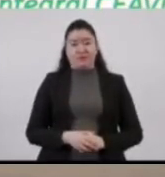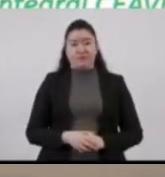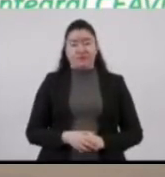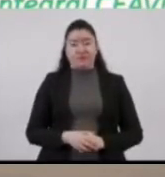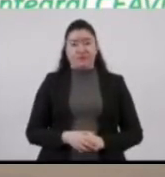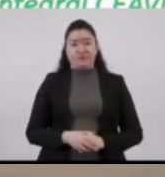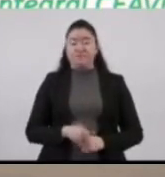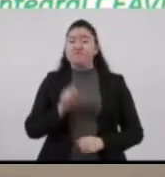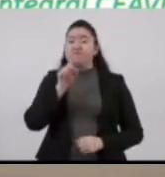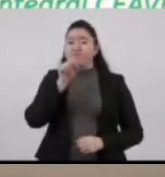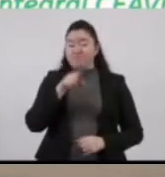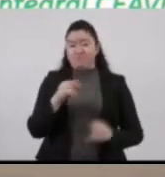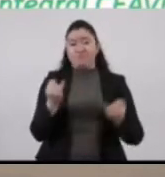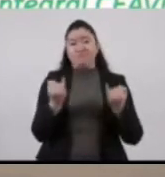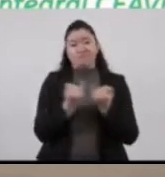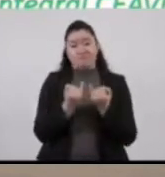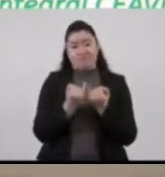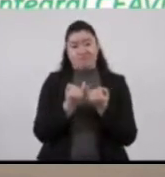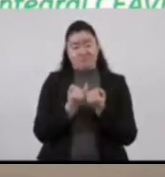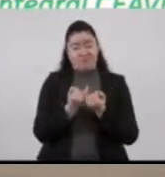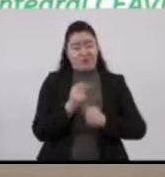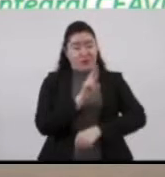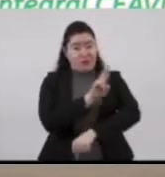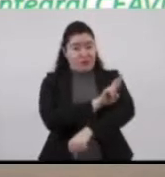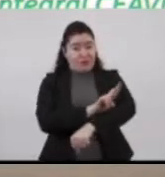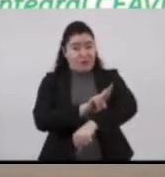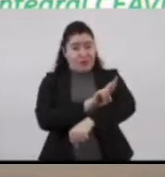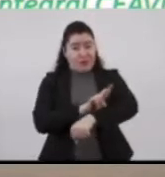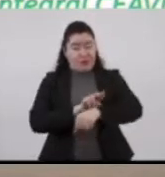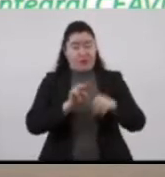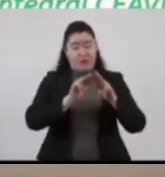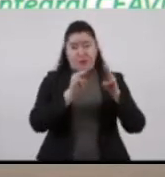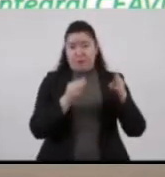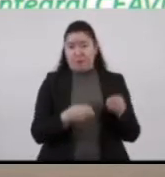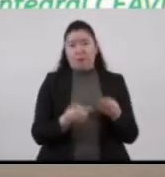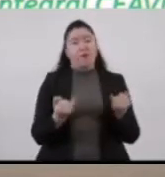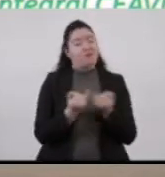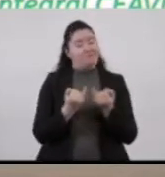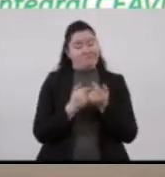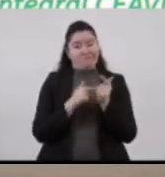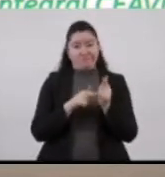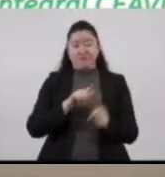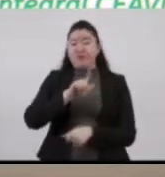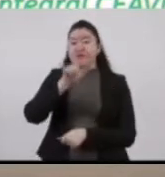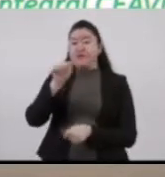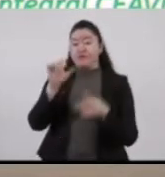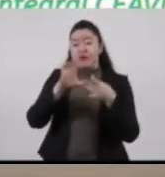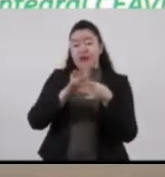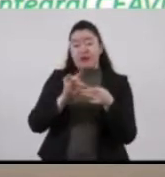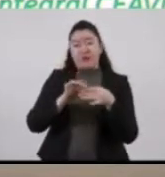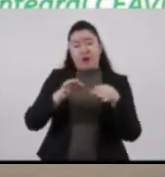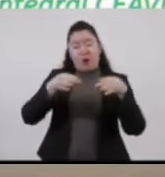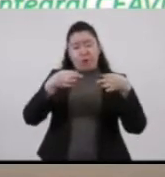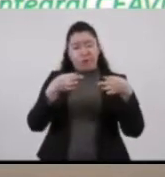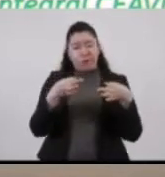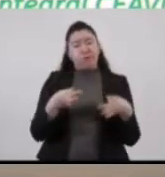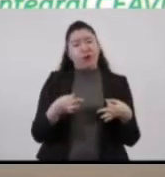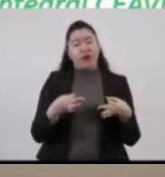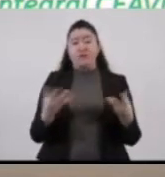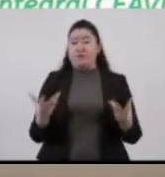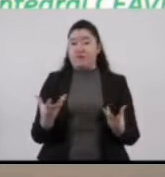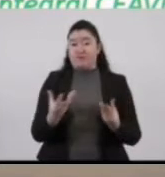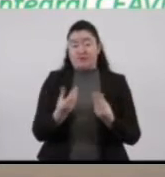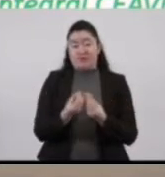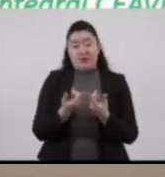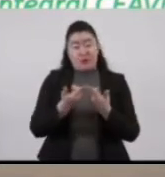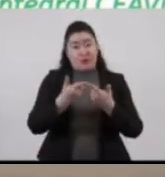Se mantiene también la mesa centralizada de trámites. Ahorita más adelante voy a dar el informe específico, de la mano con las